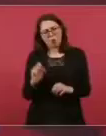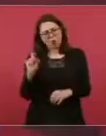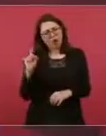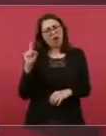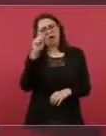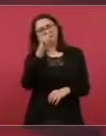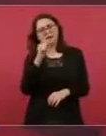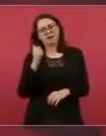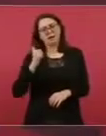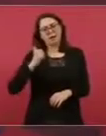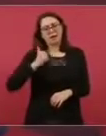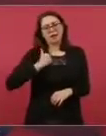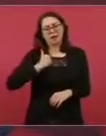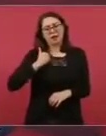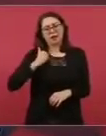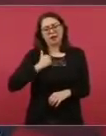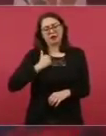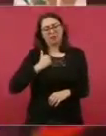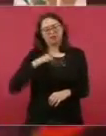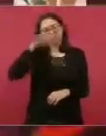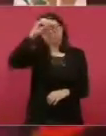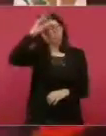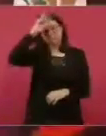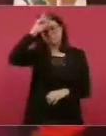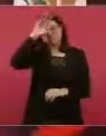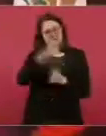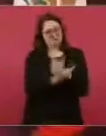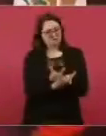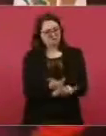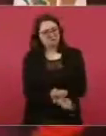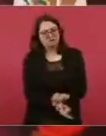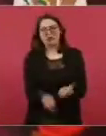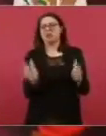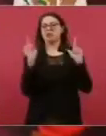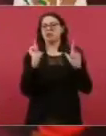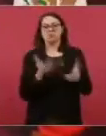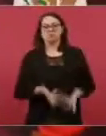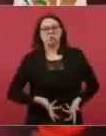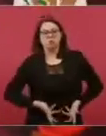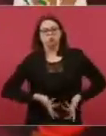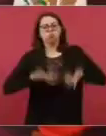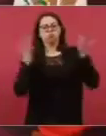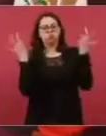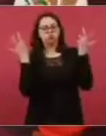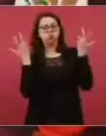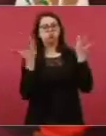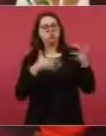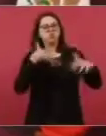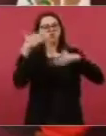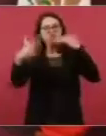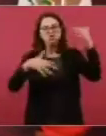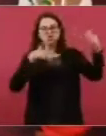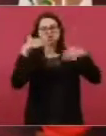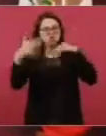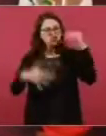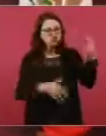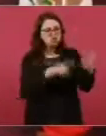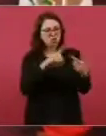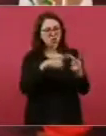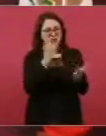Allá no se cobran impuestos, como pasaba aquí, que no pagaban impuestos por la extracción